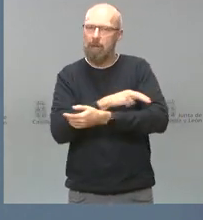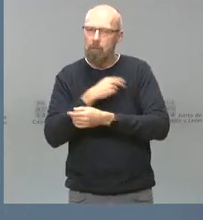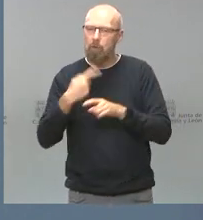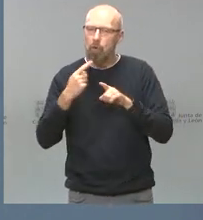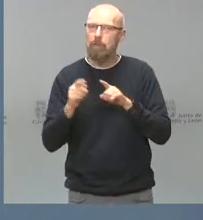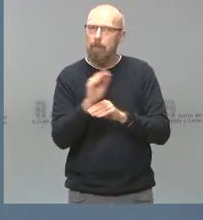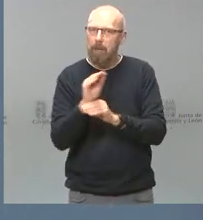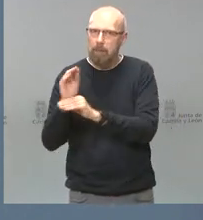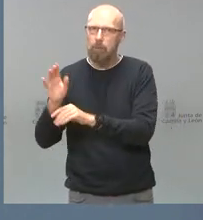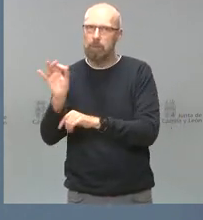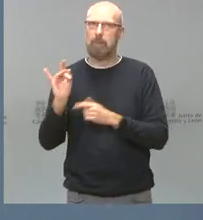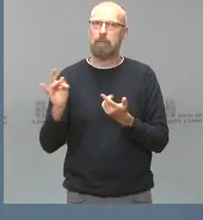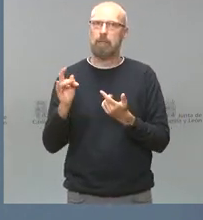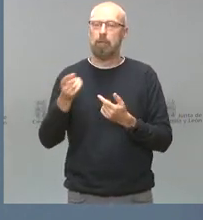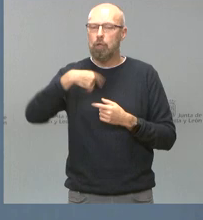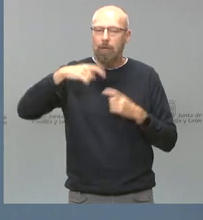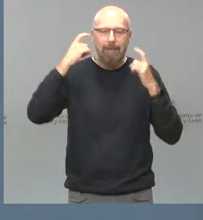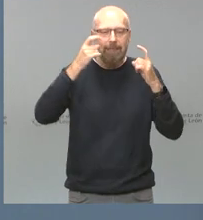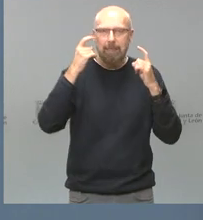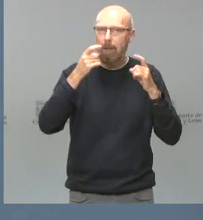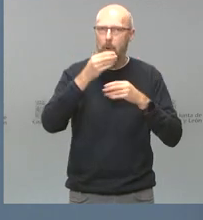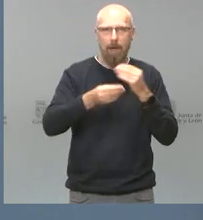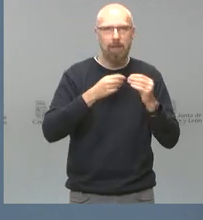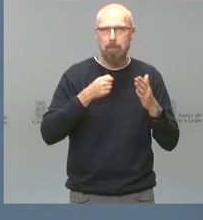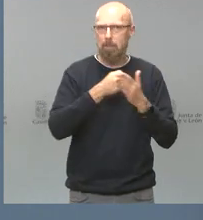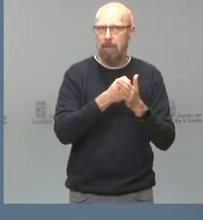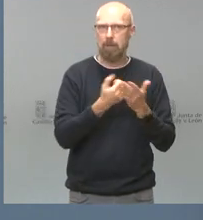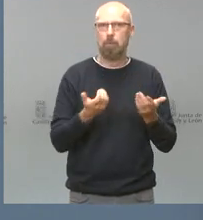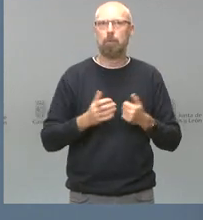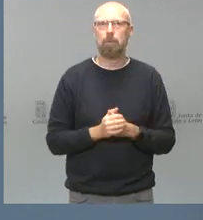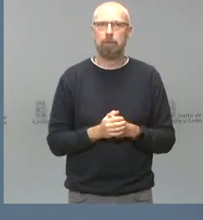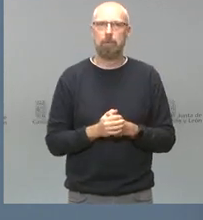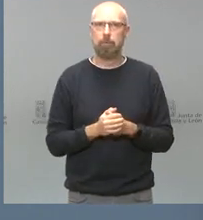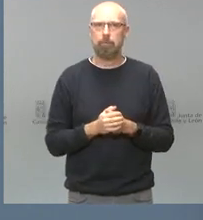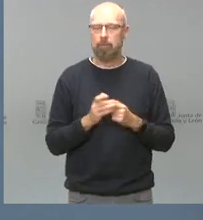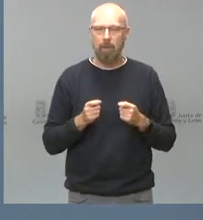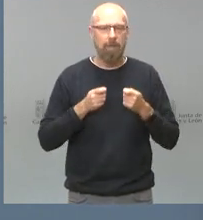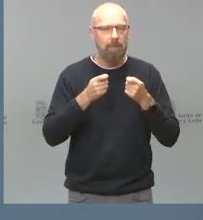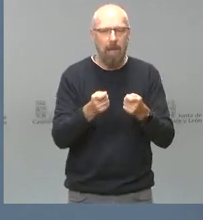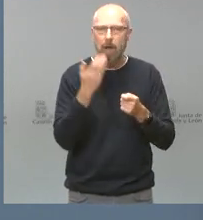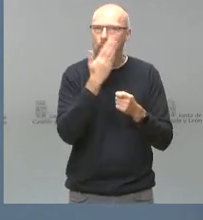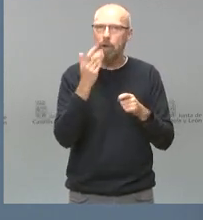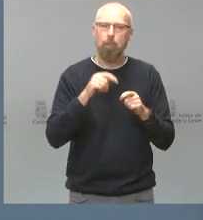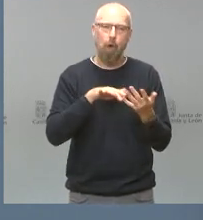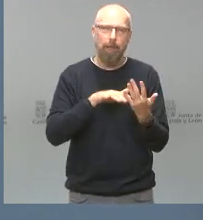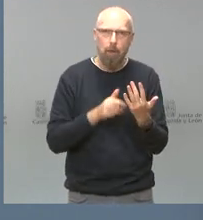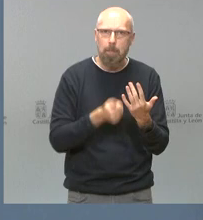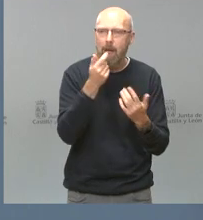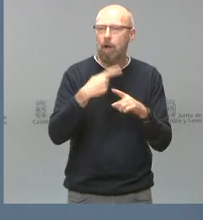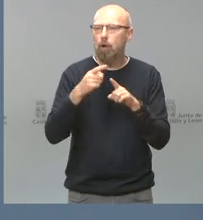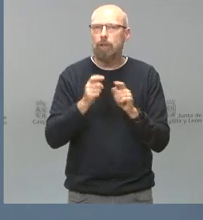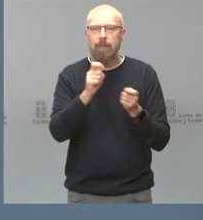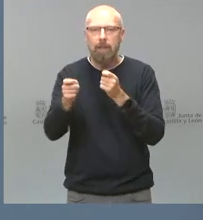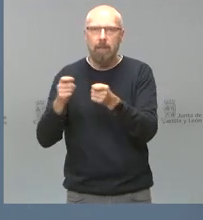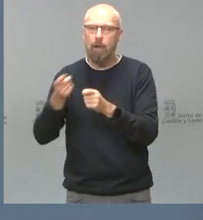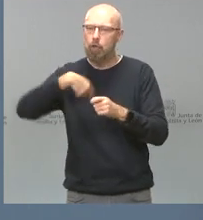la vida laboral y familiar es un elemento esencial en este ámbito. Aquí todos estos programas crecemos, madrugadores, tardes en el cole, que hemos desarrollado en nuestra comunidad van en esa